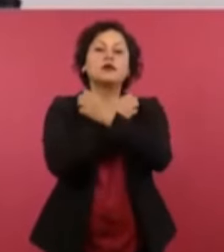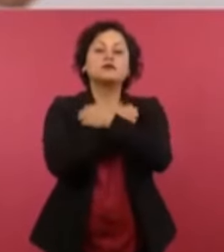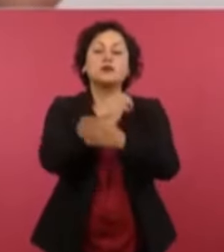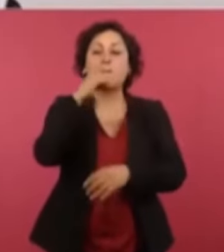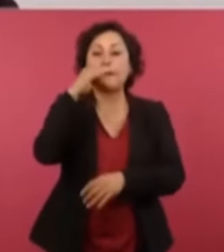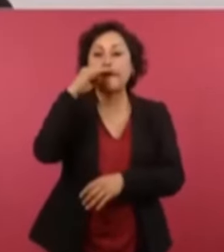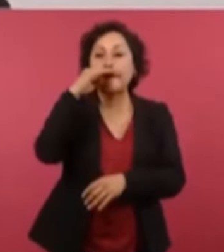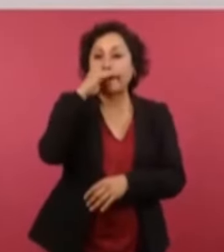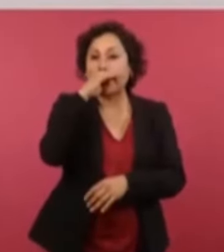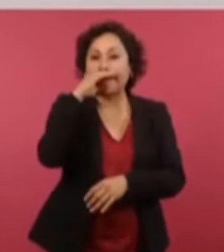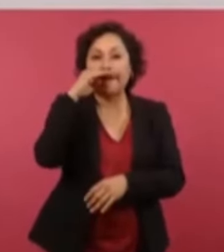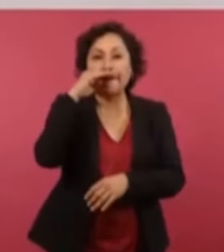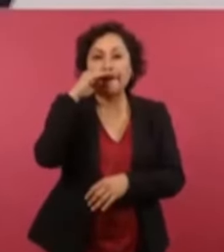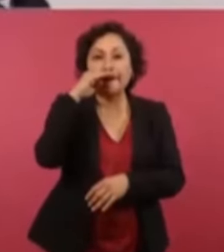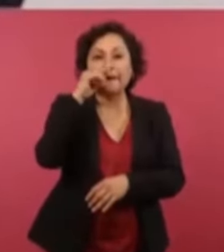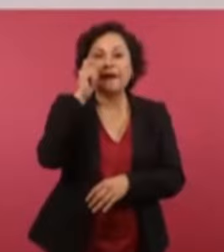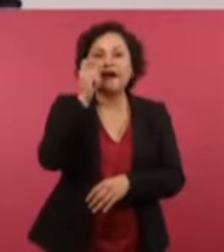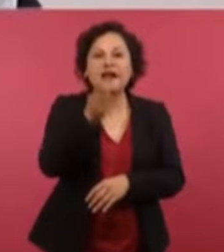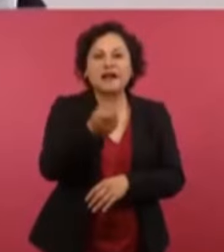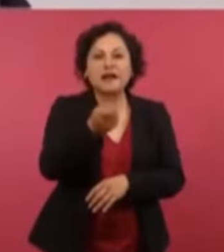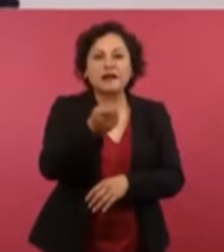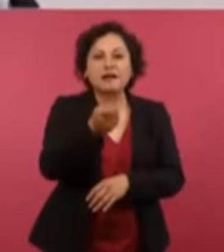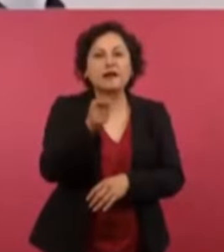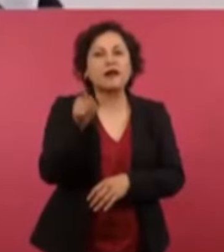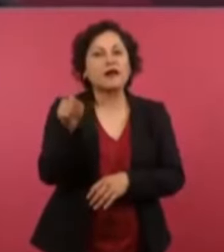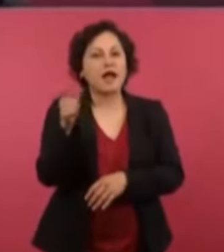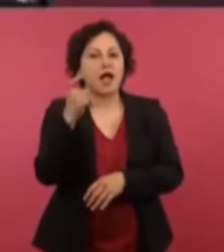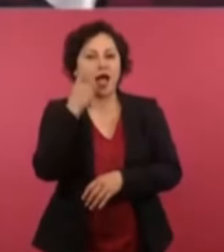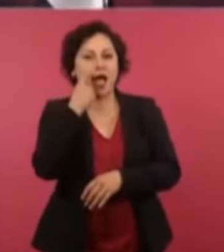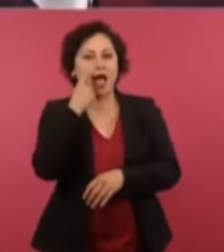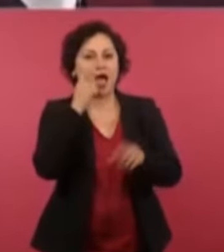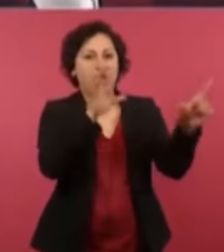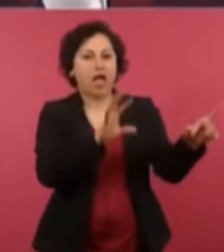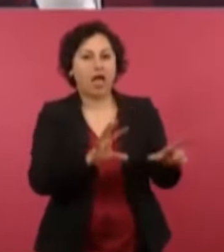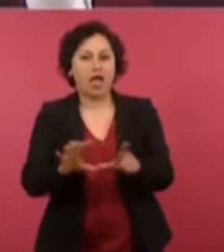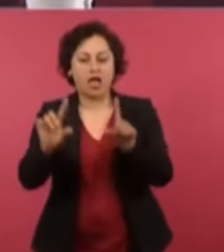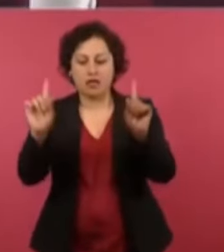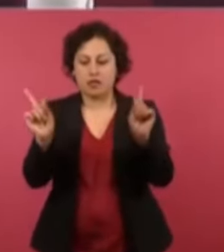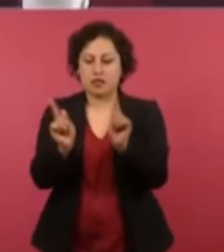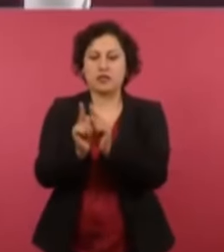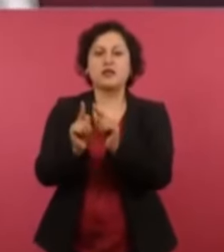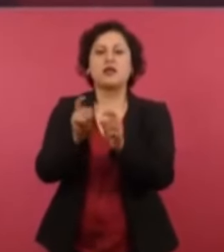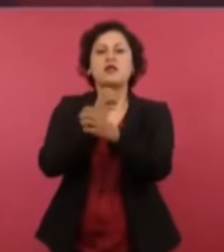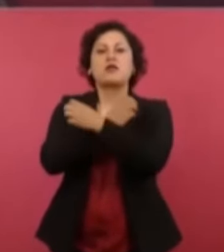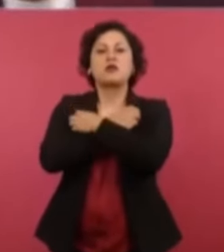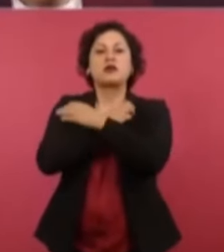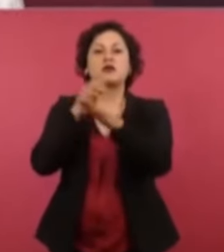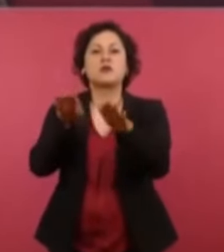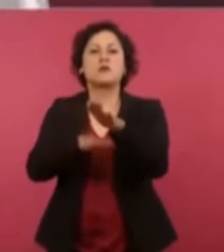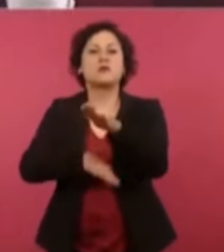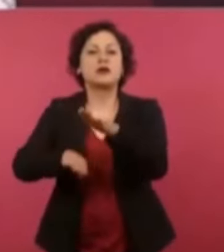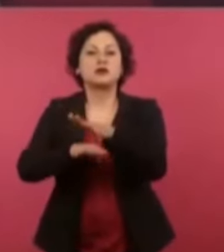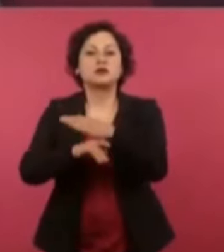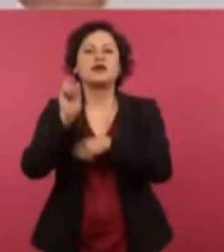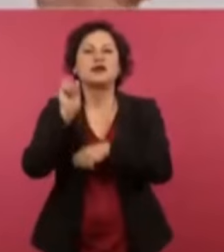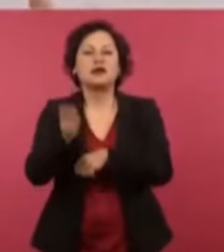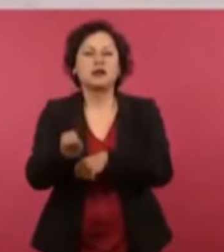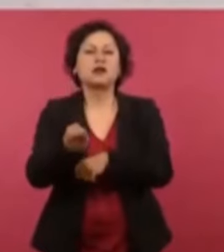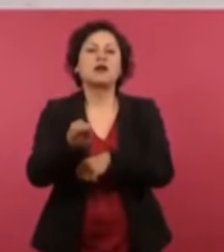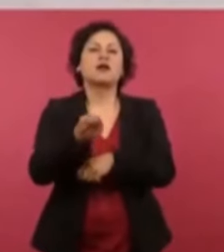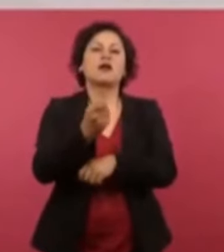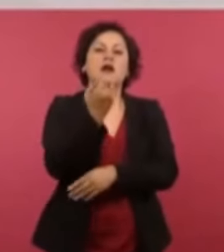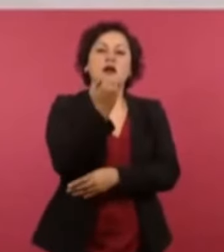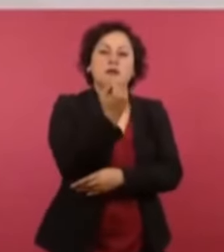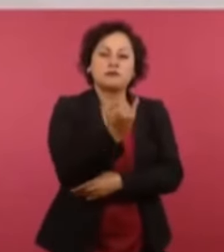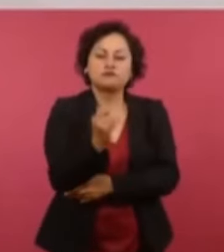entonces acotaron al nivel básico, es decir, preescolar, primaria y secundaria